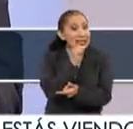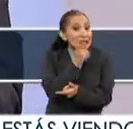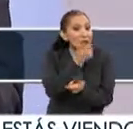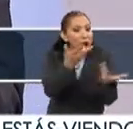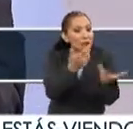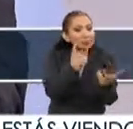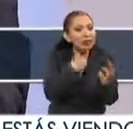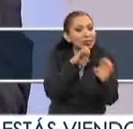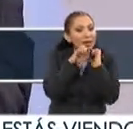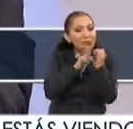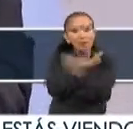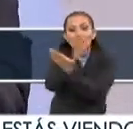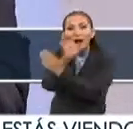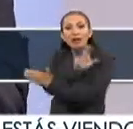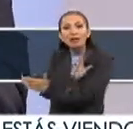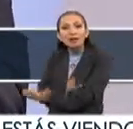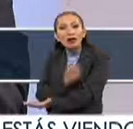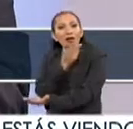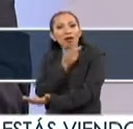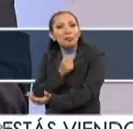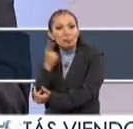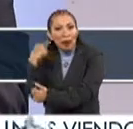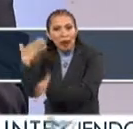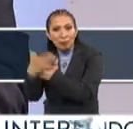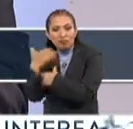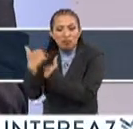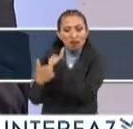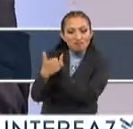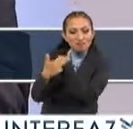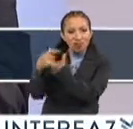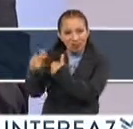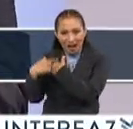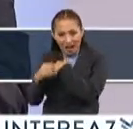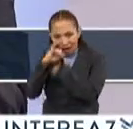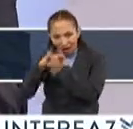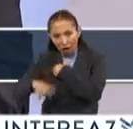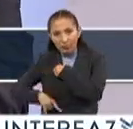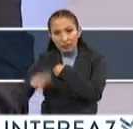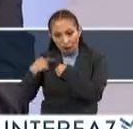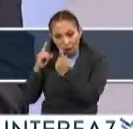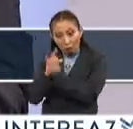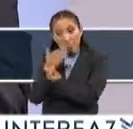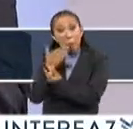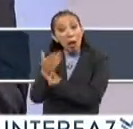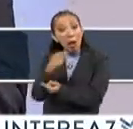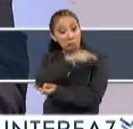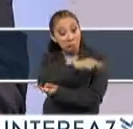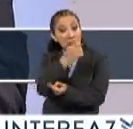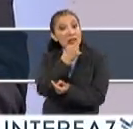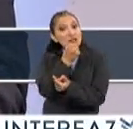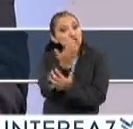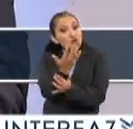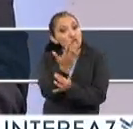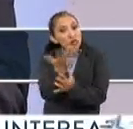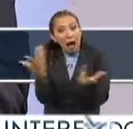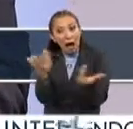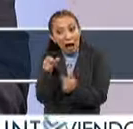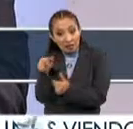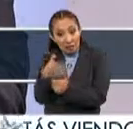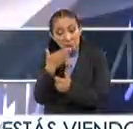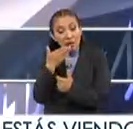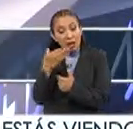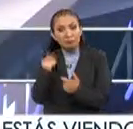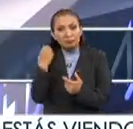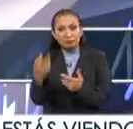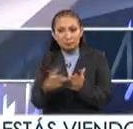niños a las candidatas y candidatos al cargo de jefe de gobierno, que me parece que resultaron muy atractivas y fueron muy